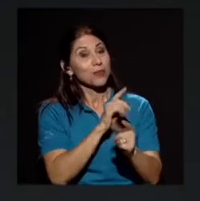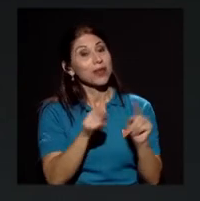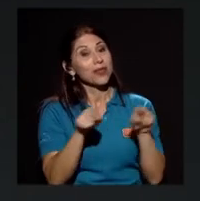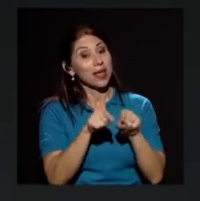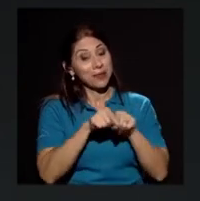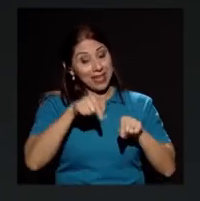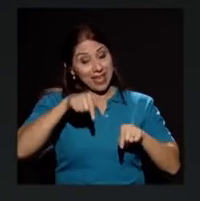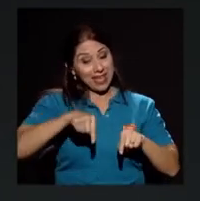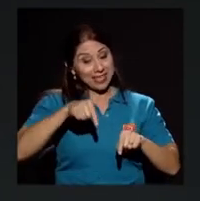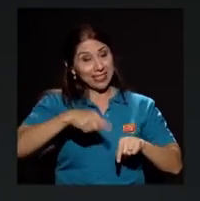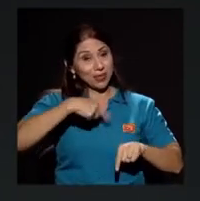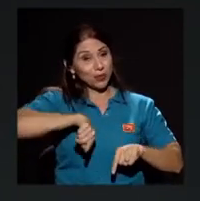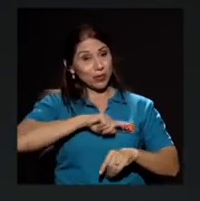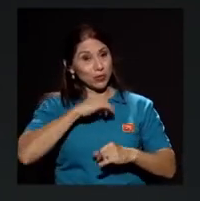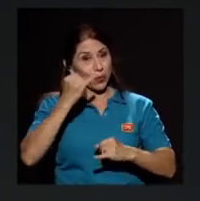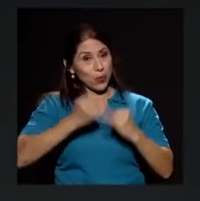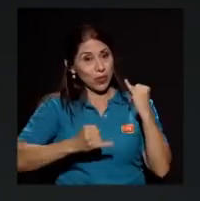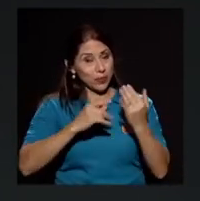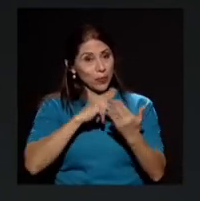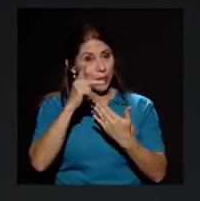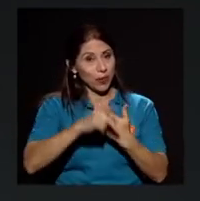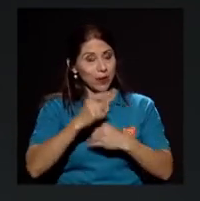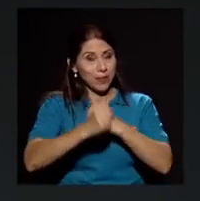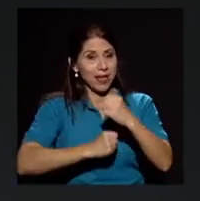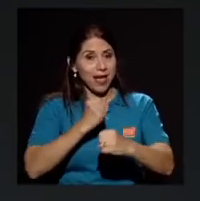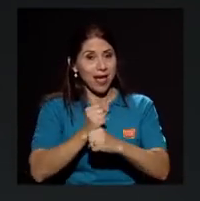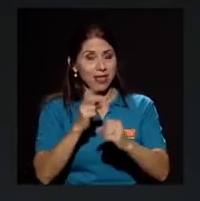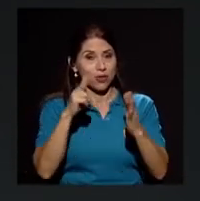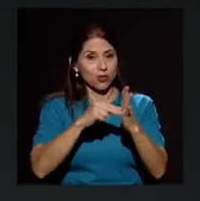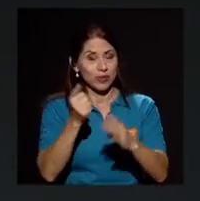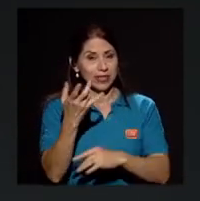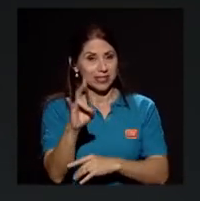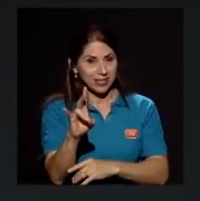de 2017 y queremos